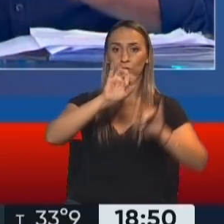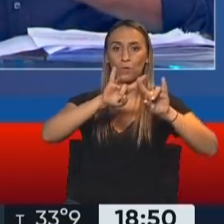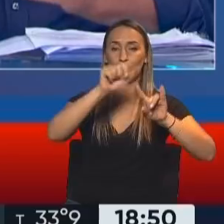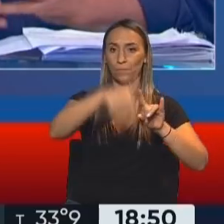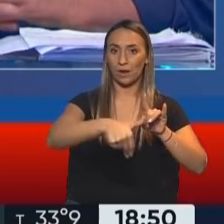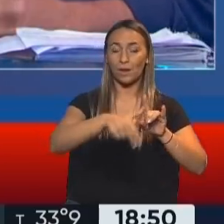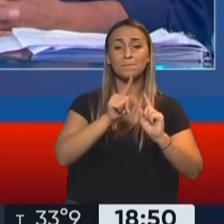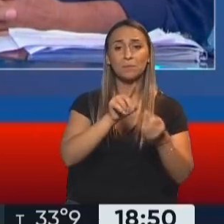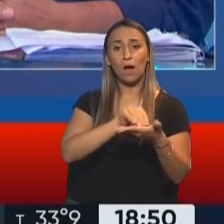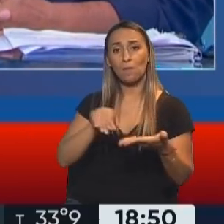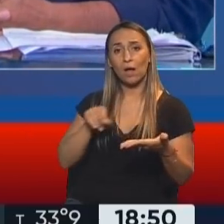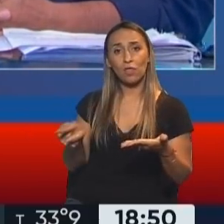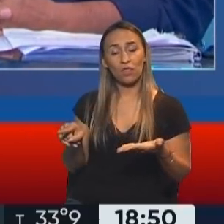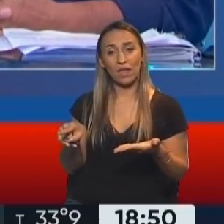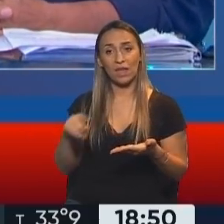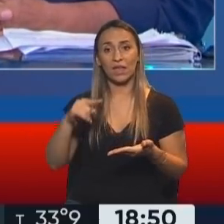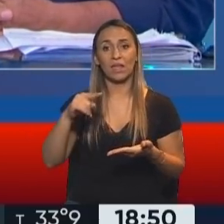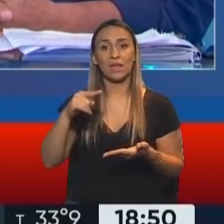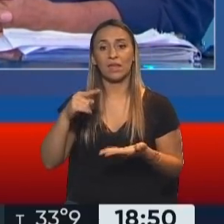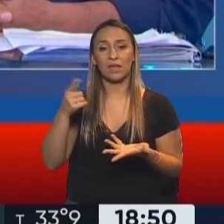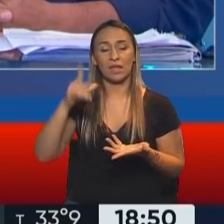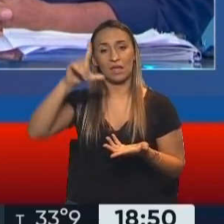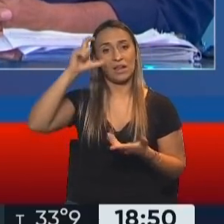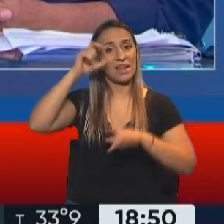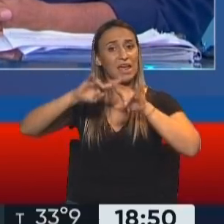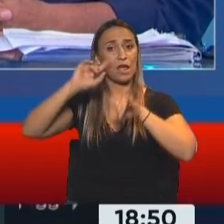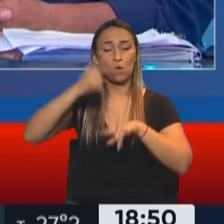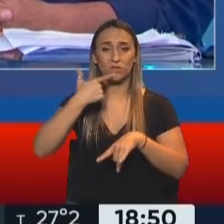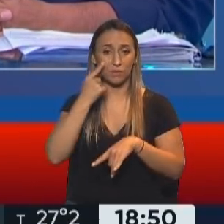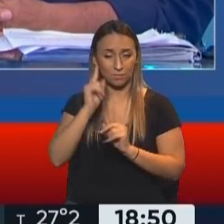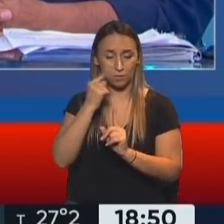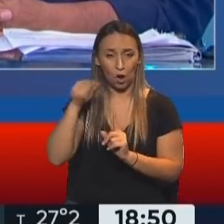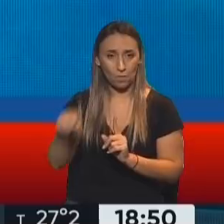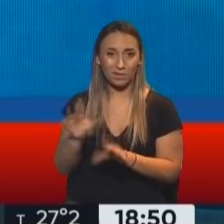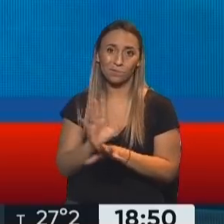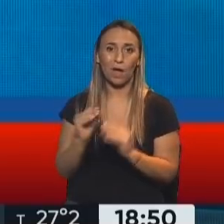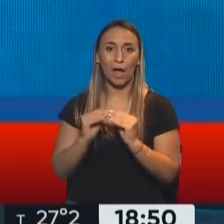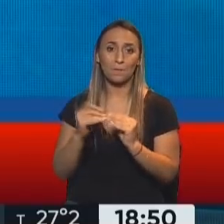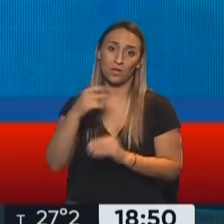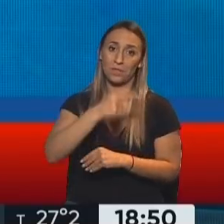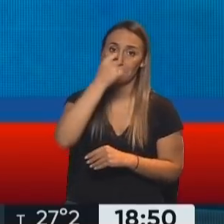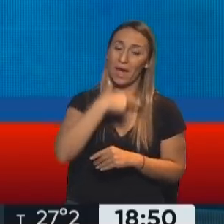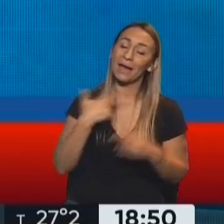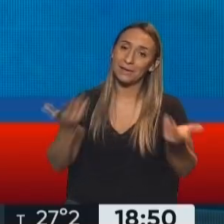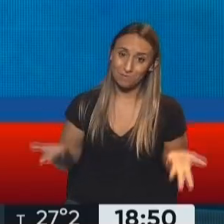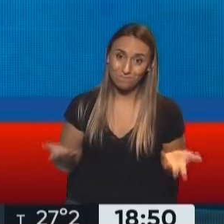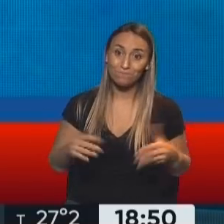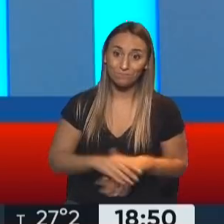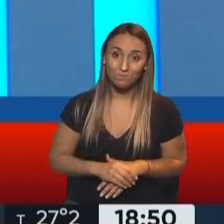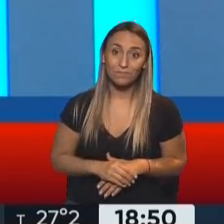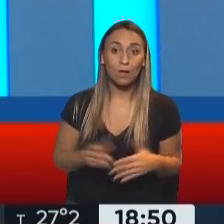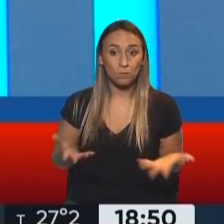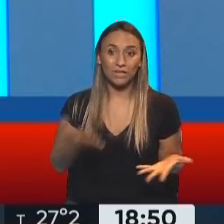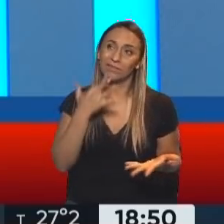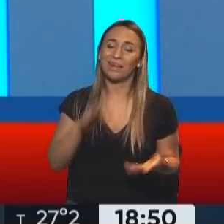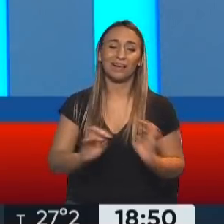Los mismos abogados que tiene John... Bueno, qué curioso, ¿no? Yo lewis amigo personal de Mauricio Macri. Todo eso se entiende.